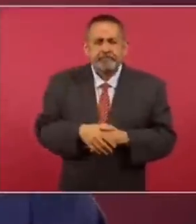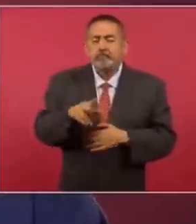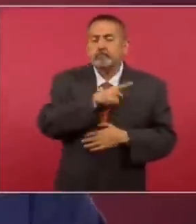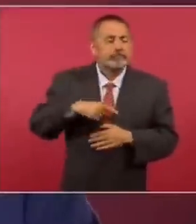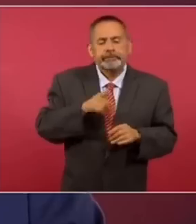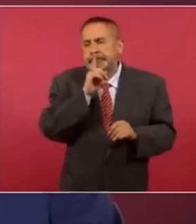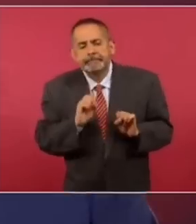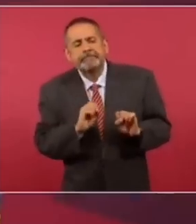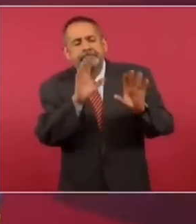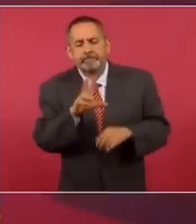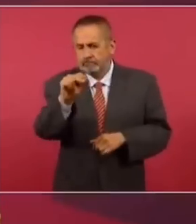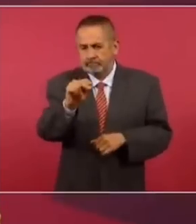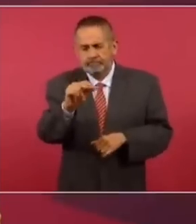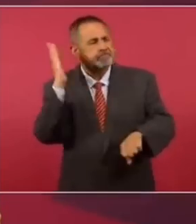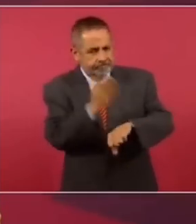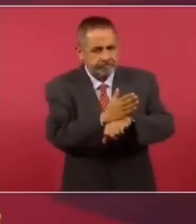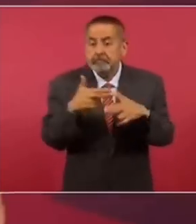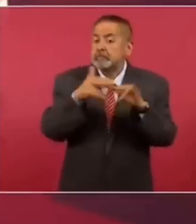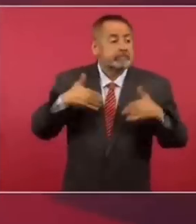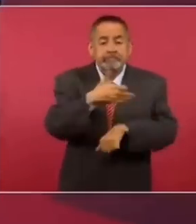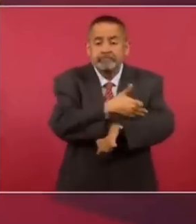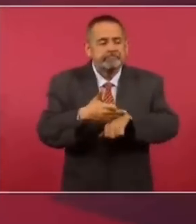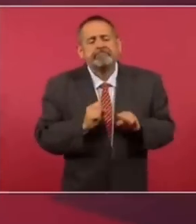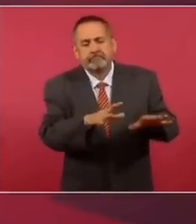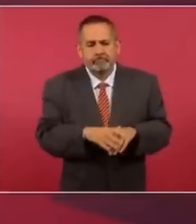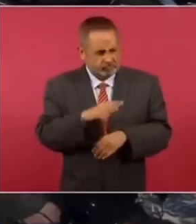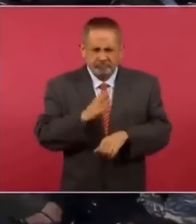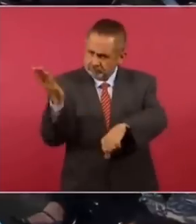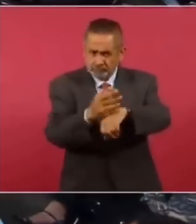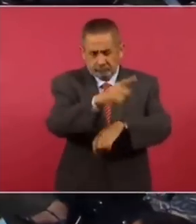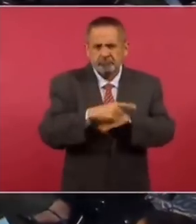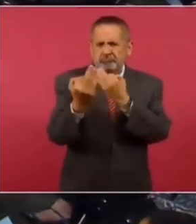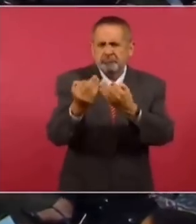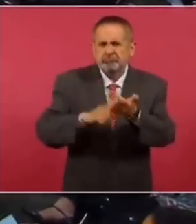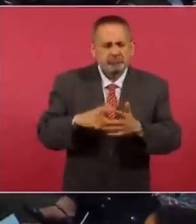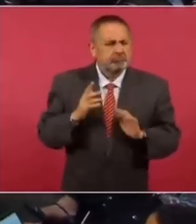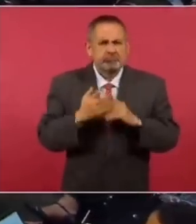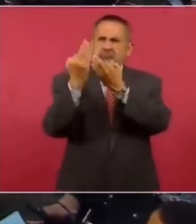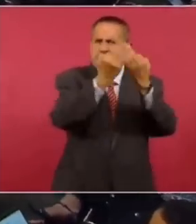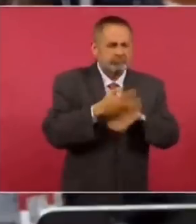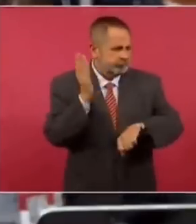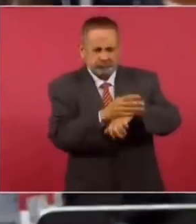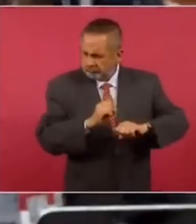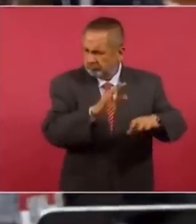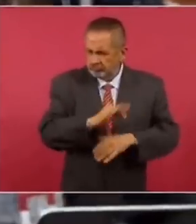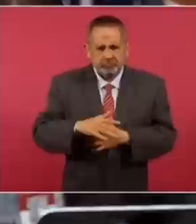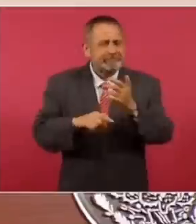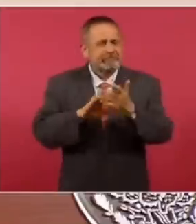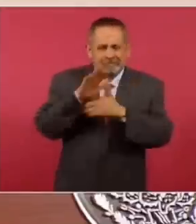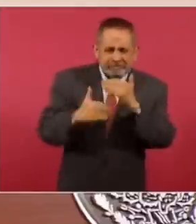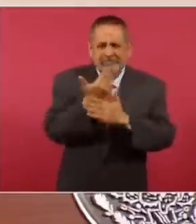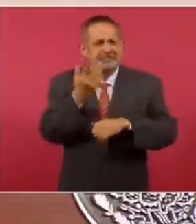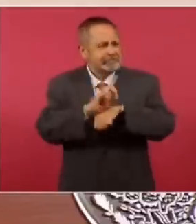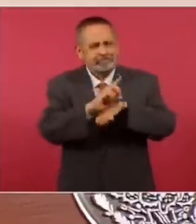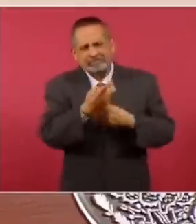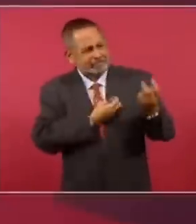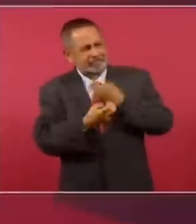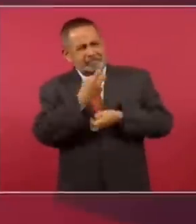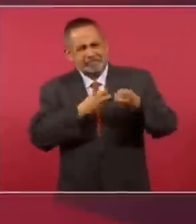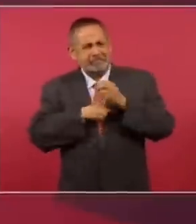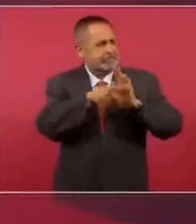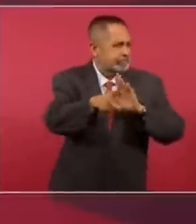no hay impunidad para nadie, ni siquiera para mis familiares. Por eso los puedo enfrentar a ustedes, los de arriba, los machichones, porque tengo autoridad moral. Y